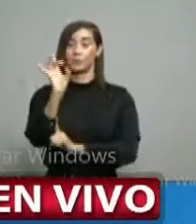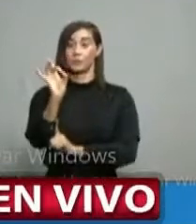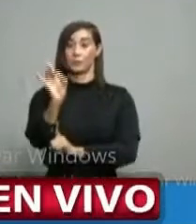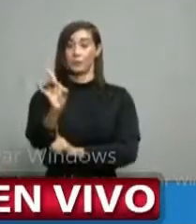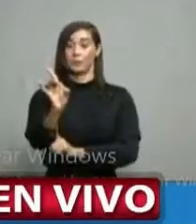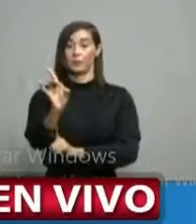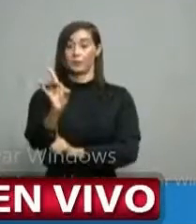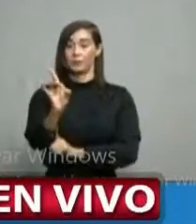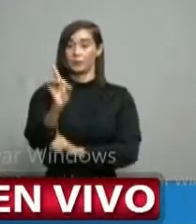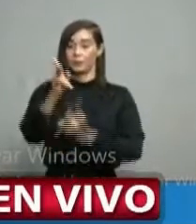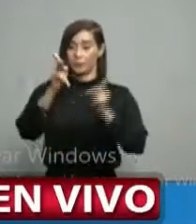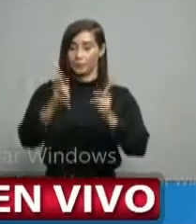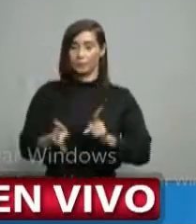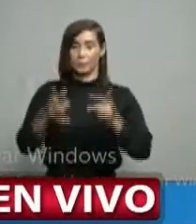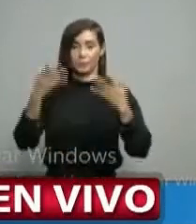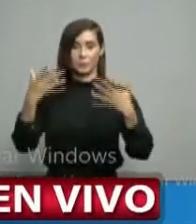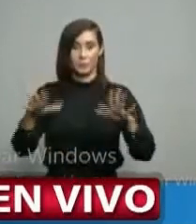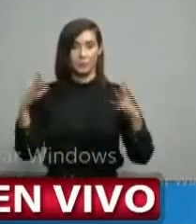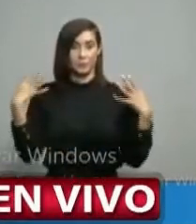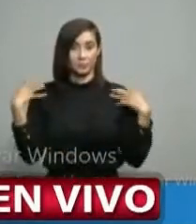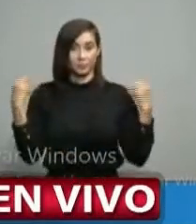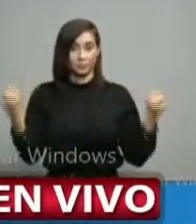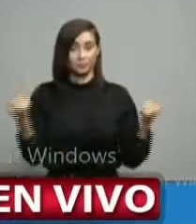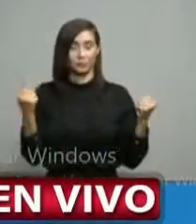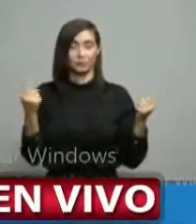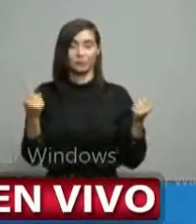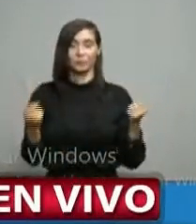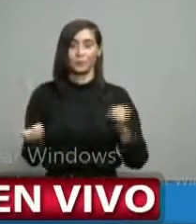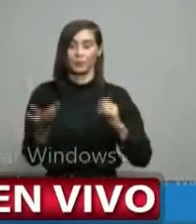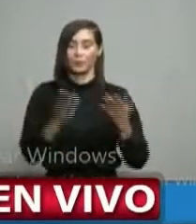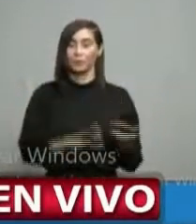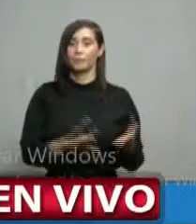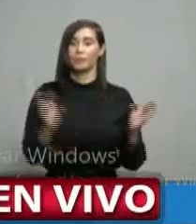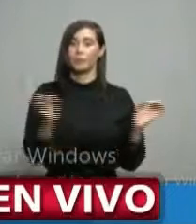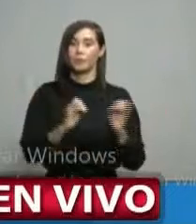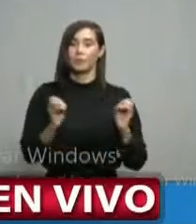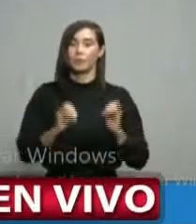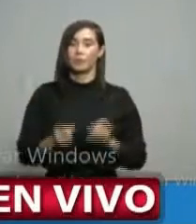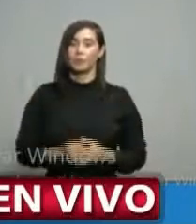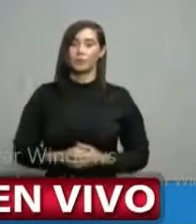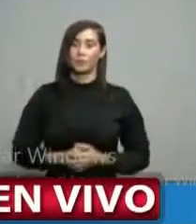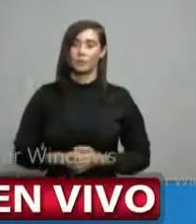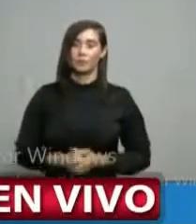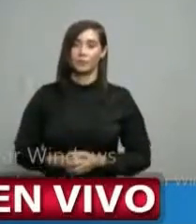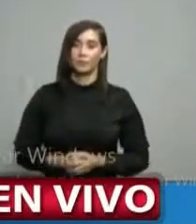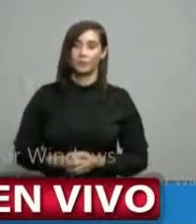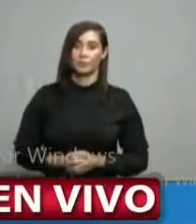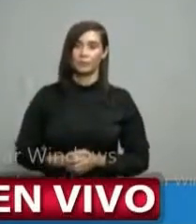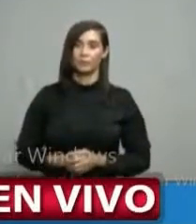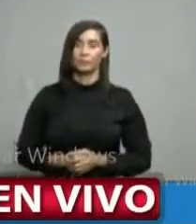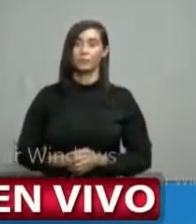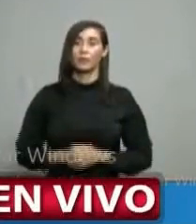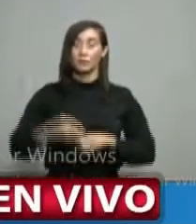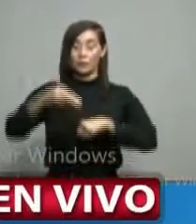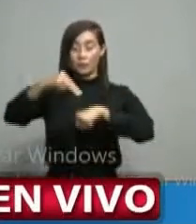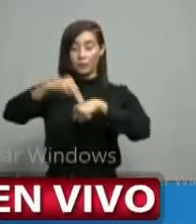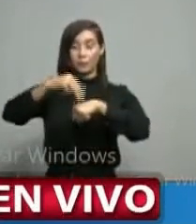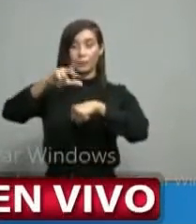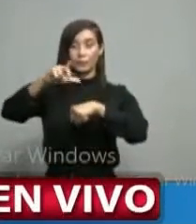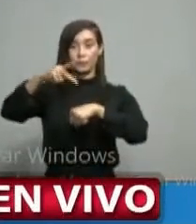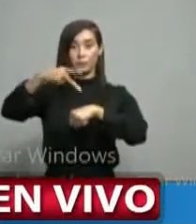de los 344 recuperados, 0 fallecimientos. Monte Plata,